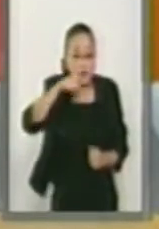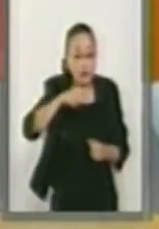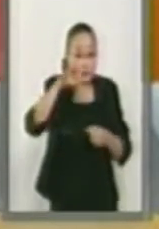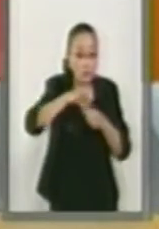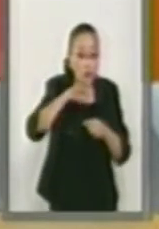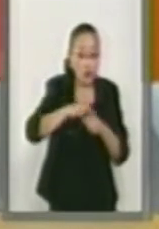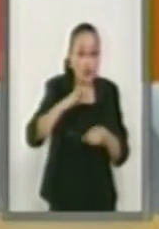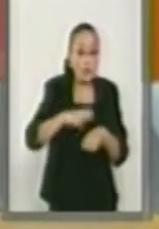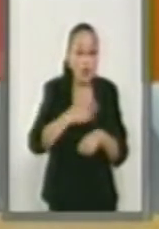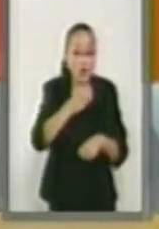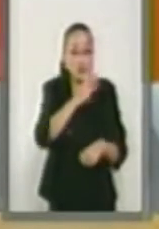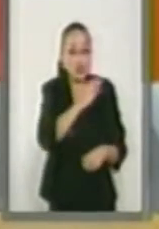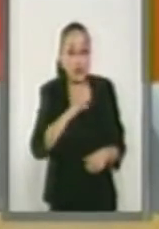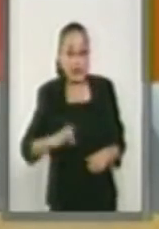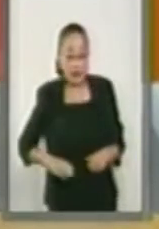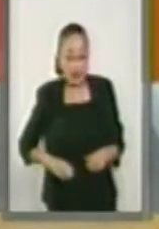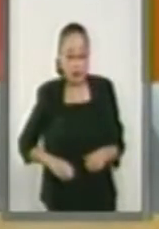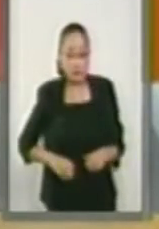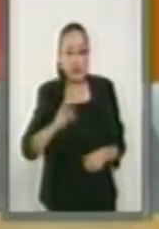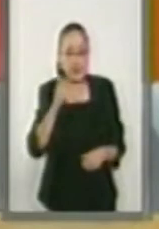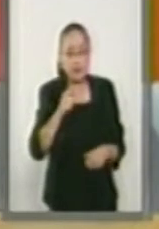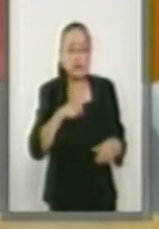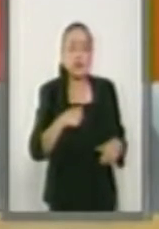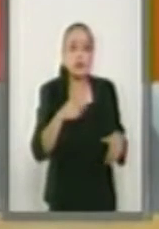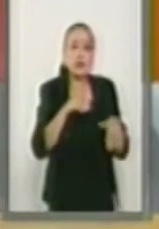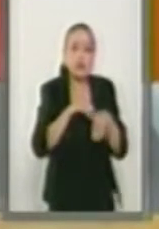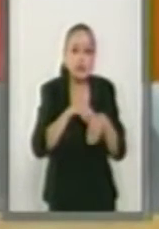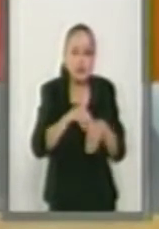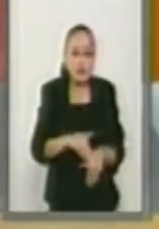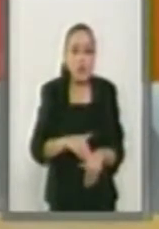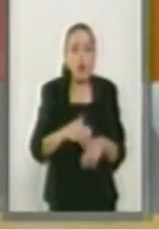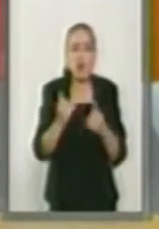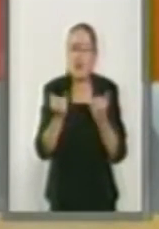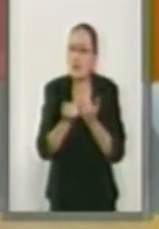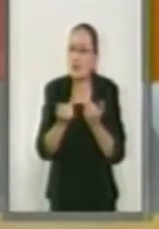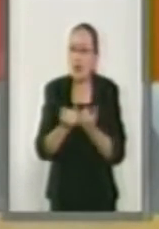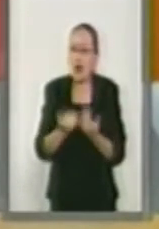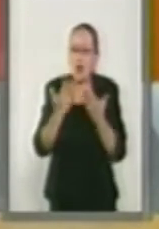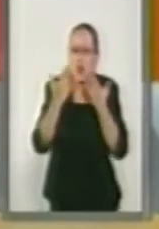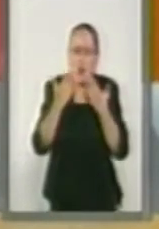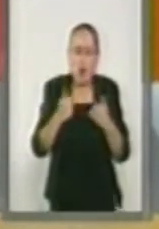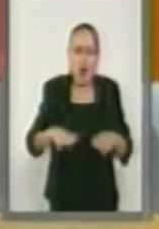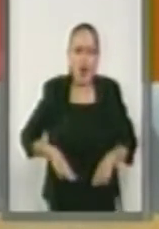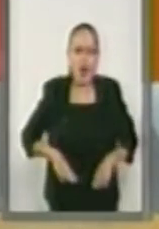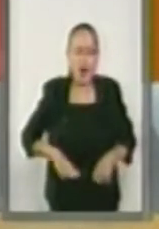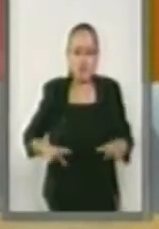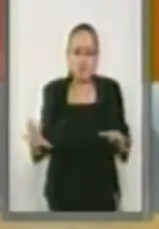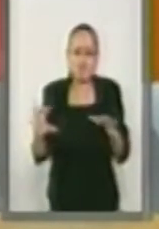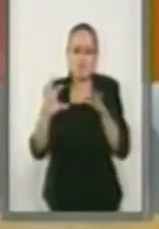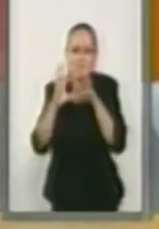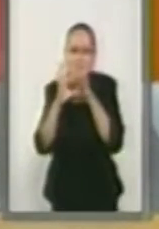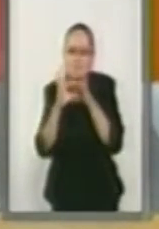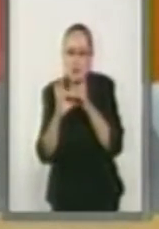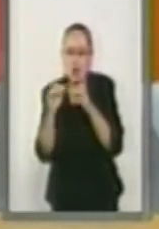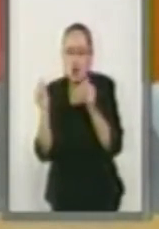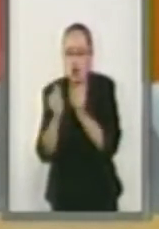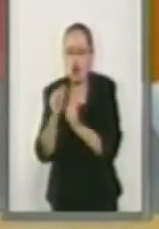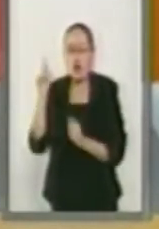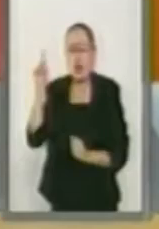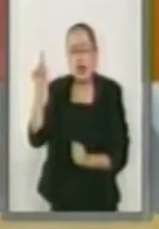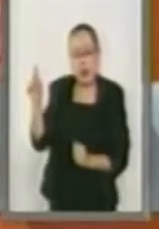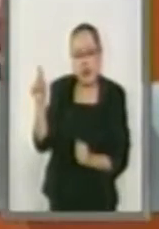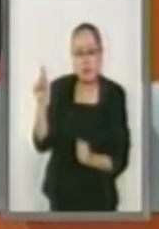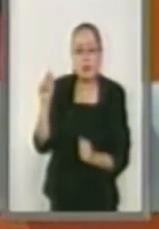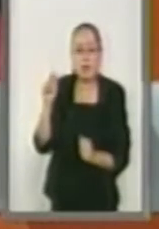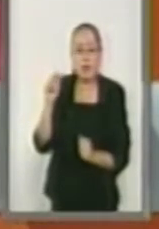es simplemente someterse sin ninguna dignidad del Senado de la República a lo que Peña Nieto